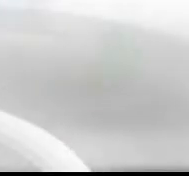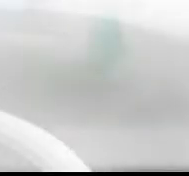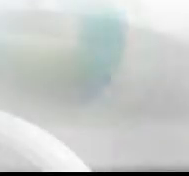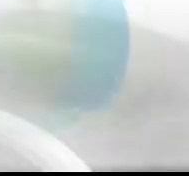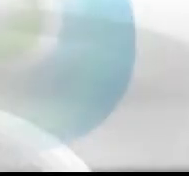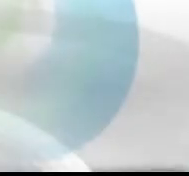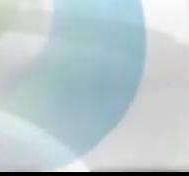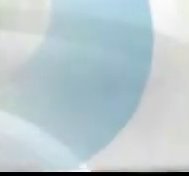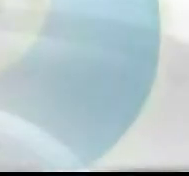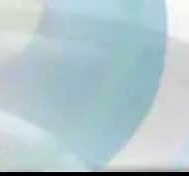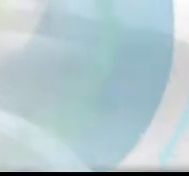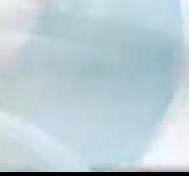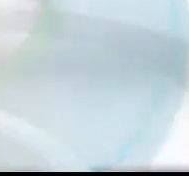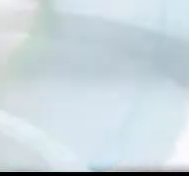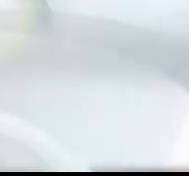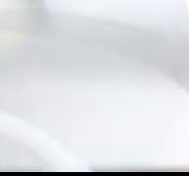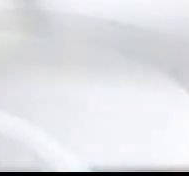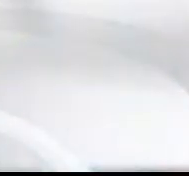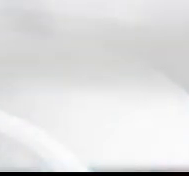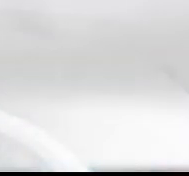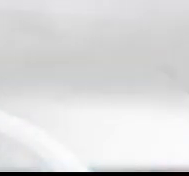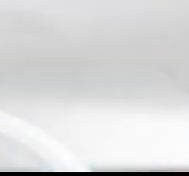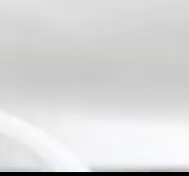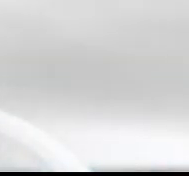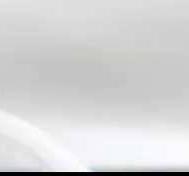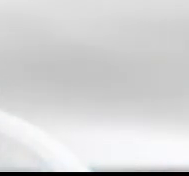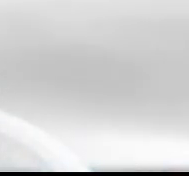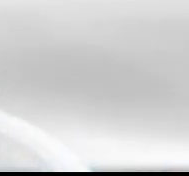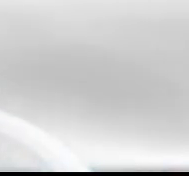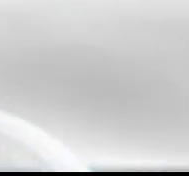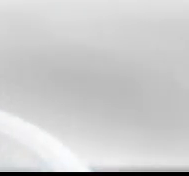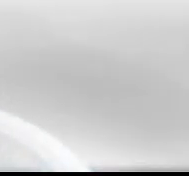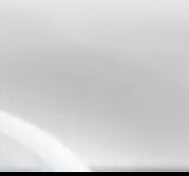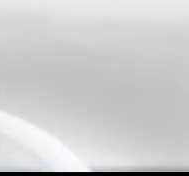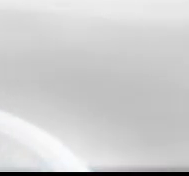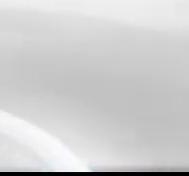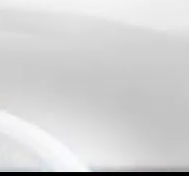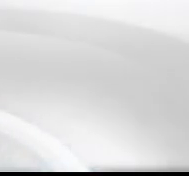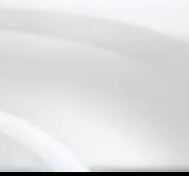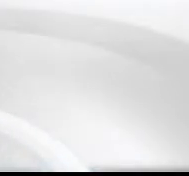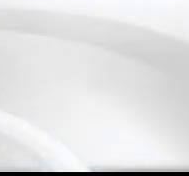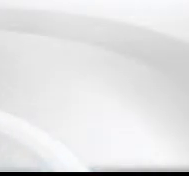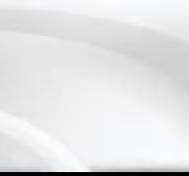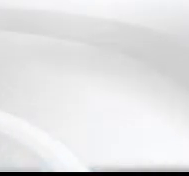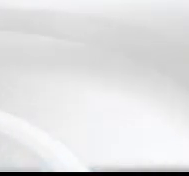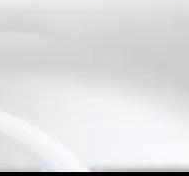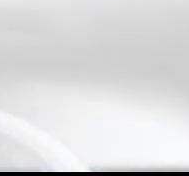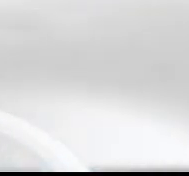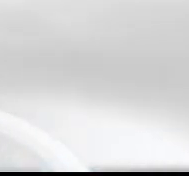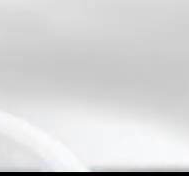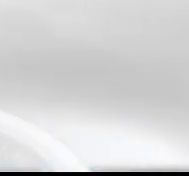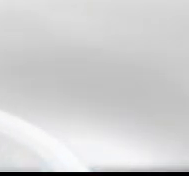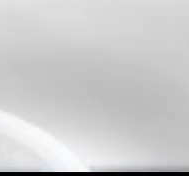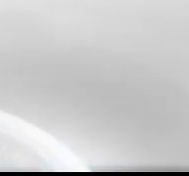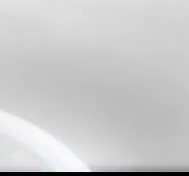2 4 3 4 3 5 6 6 8 8 ¡Gracias!